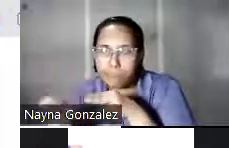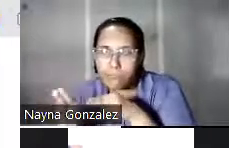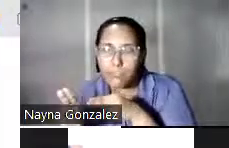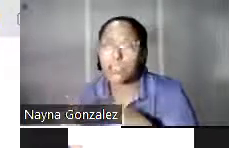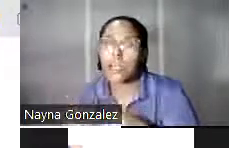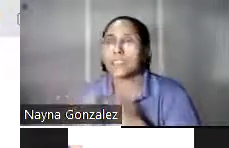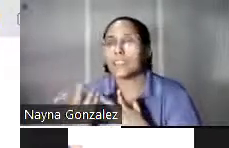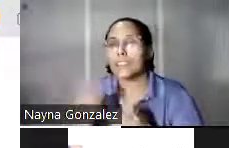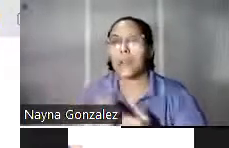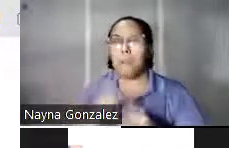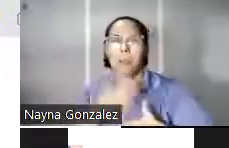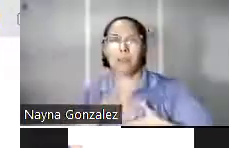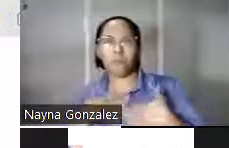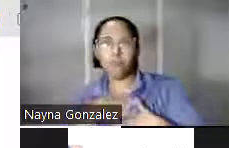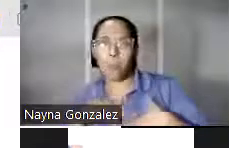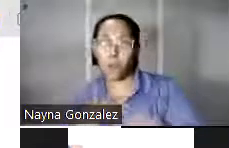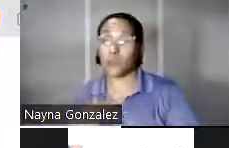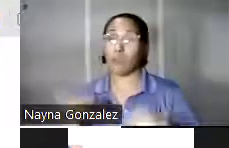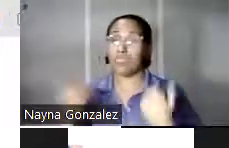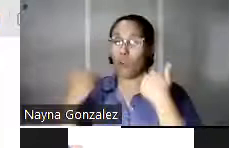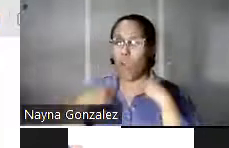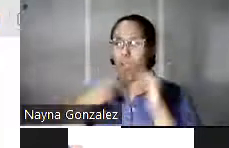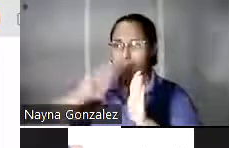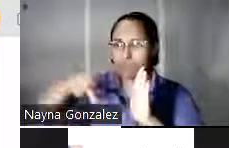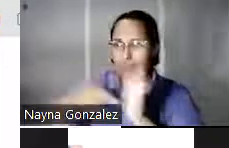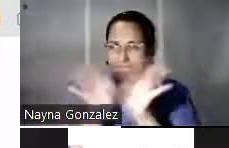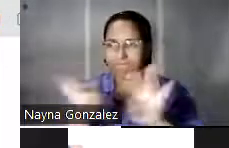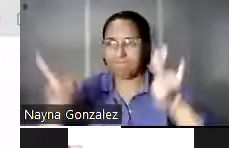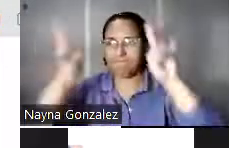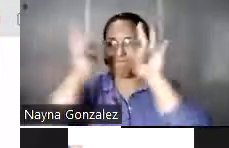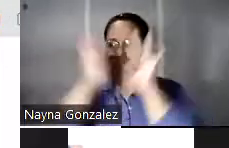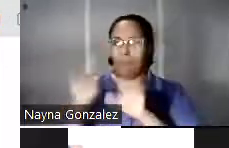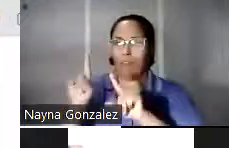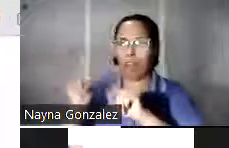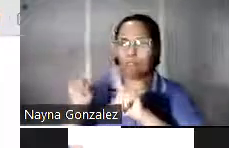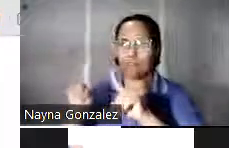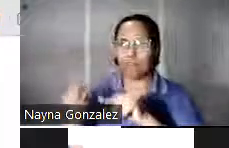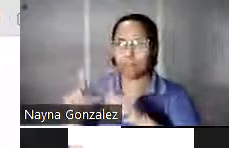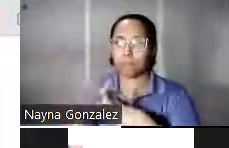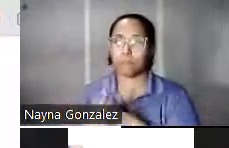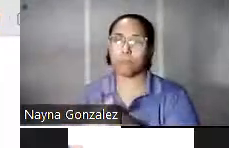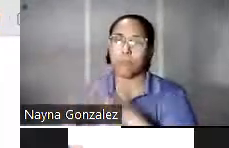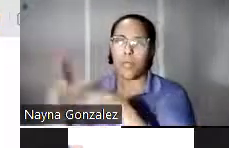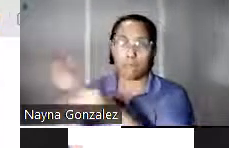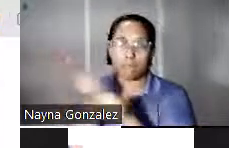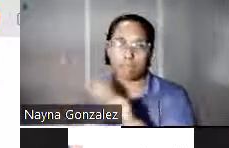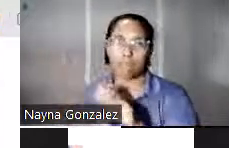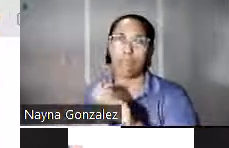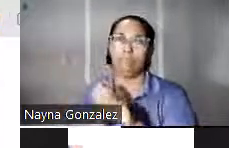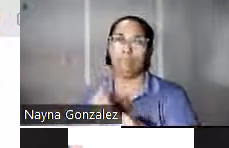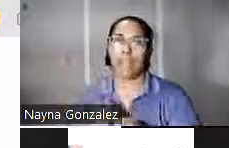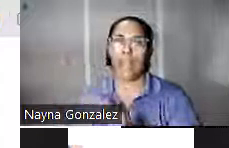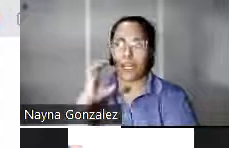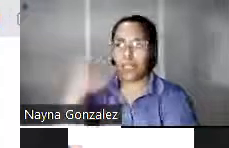pasatiempo, tuvieron un rol muy importante en la respuesta y la recuperación tras la emergencia.